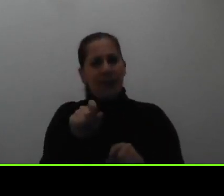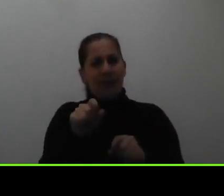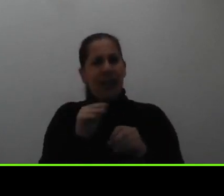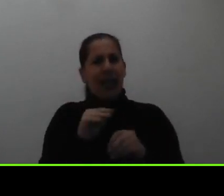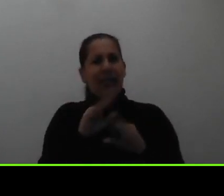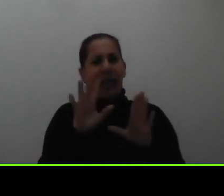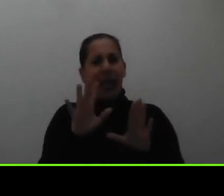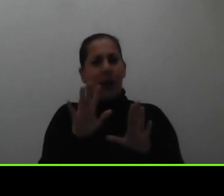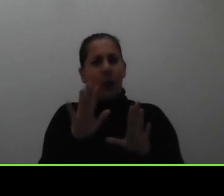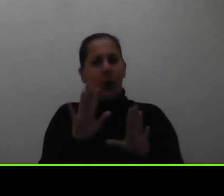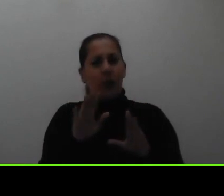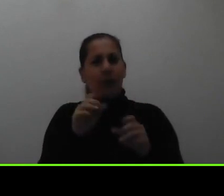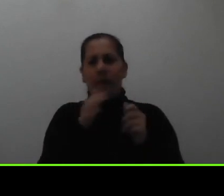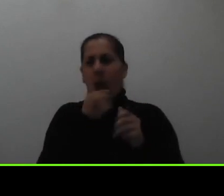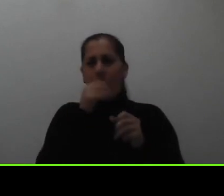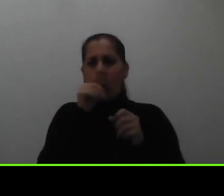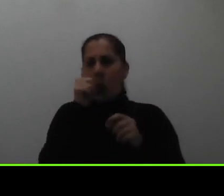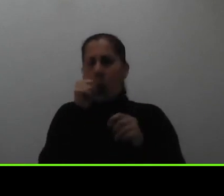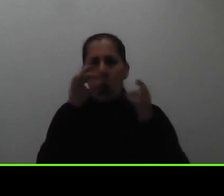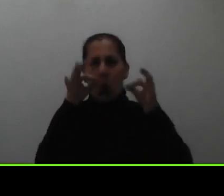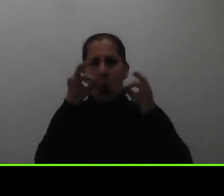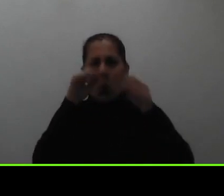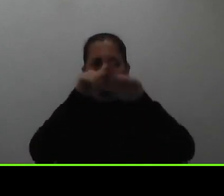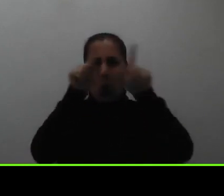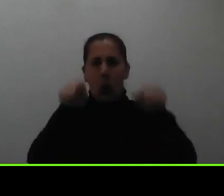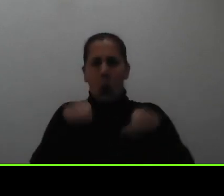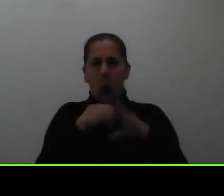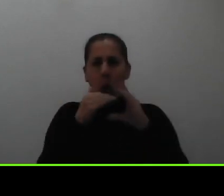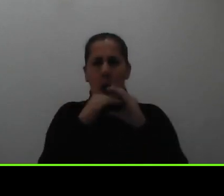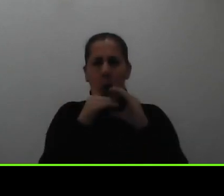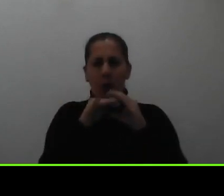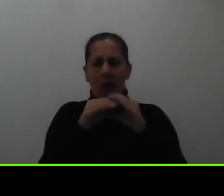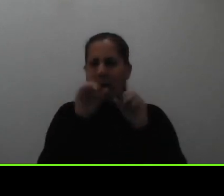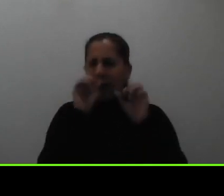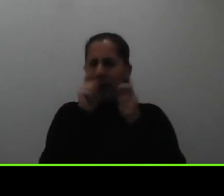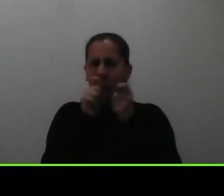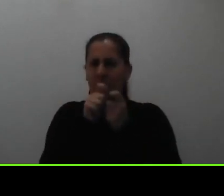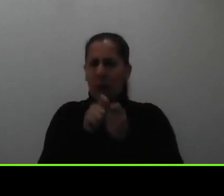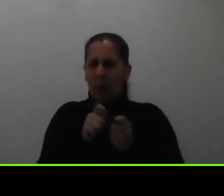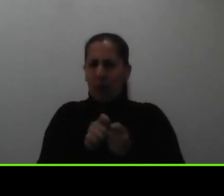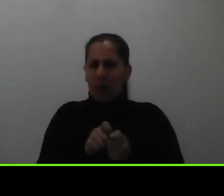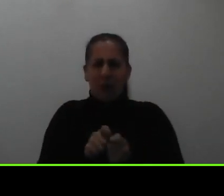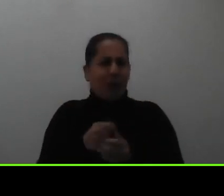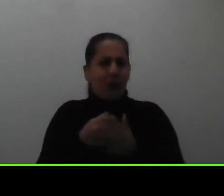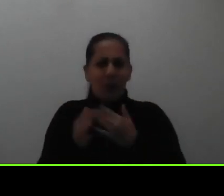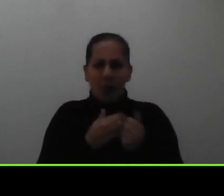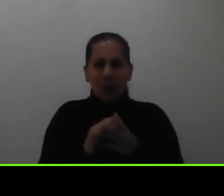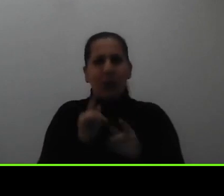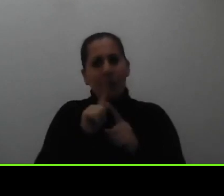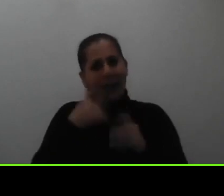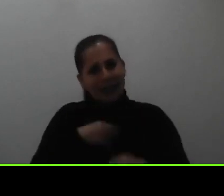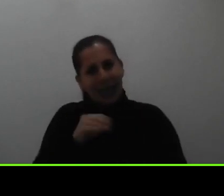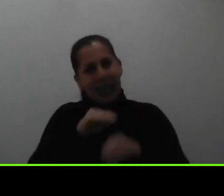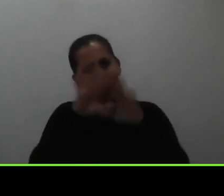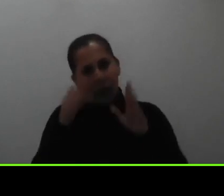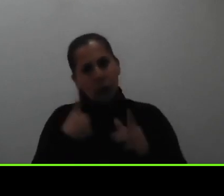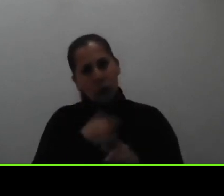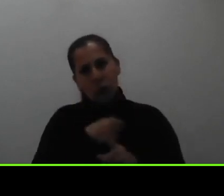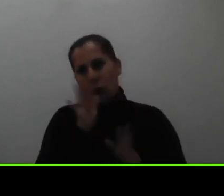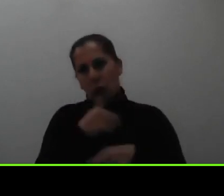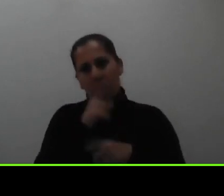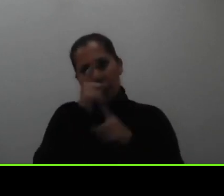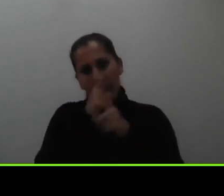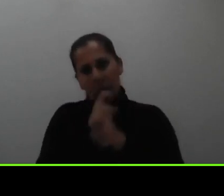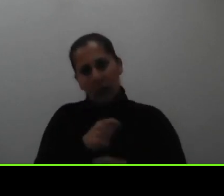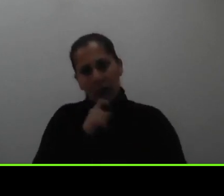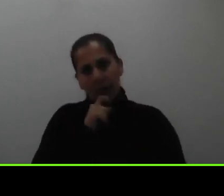vamos a ver varias preguntas y que ustedes estén claros para que no tengamos dificultades en el proceso la